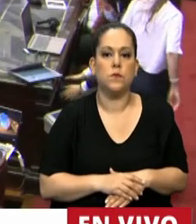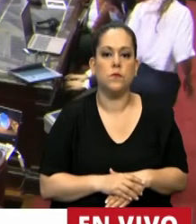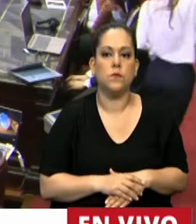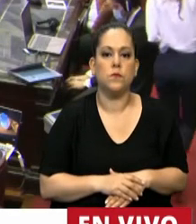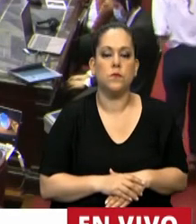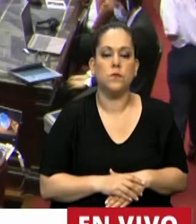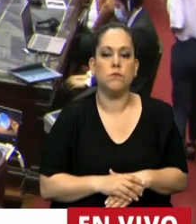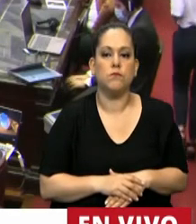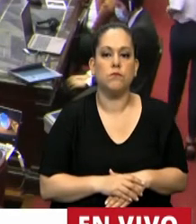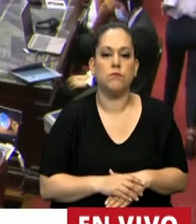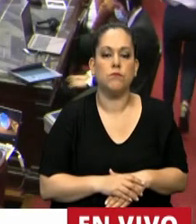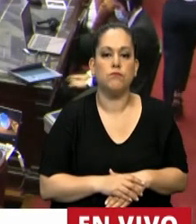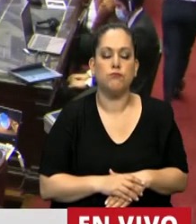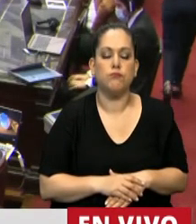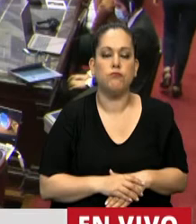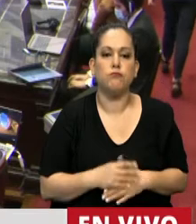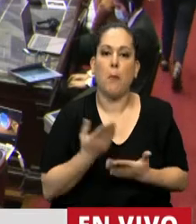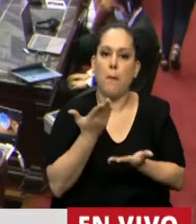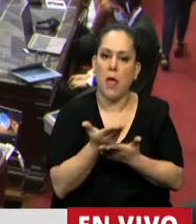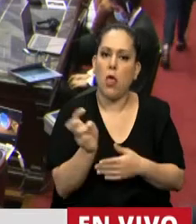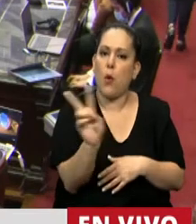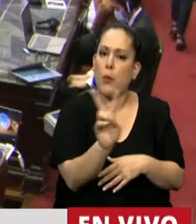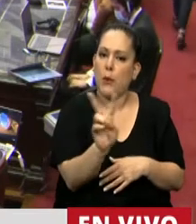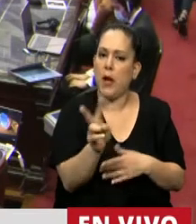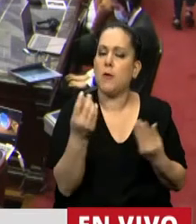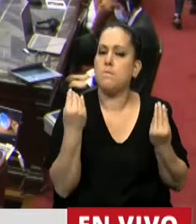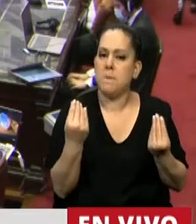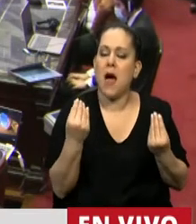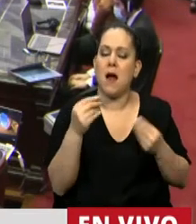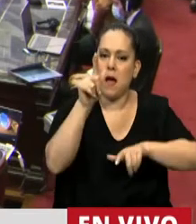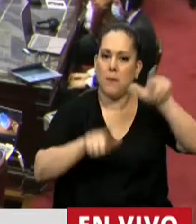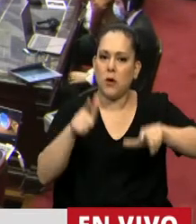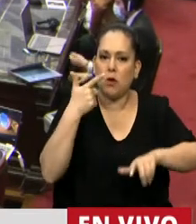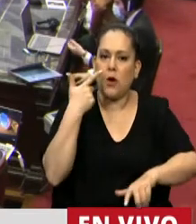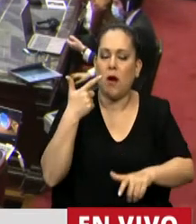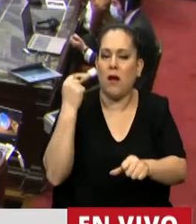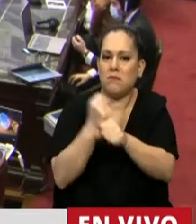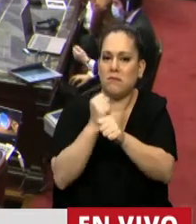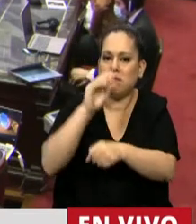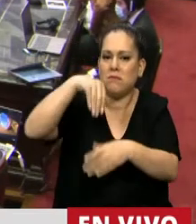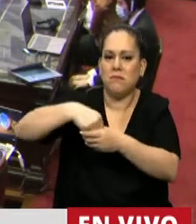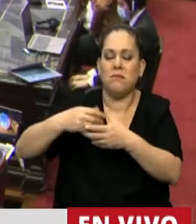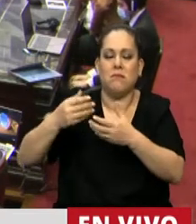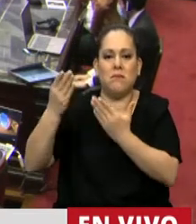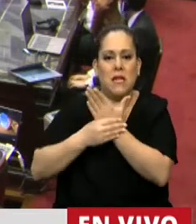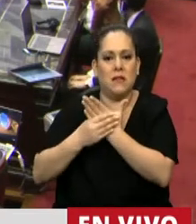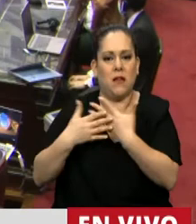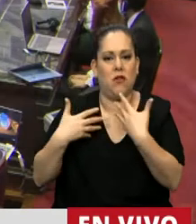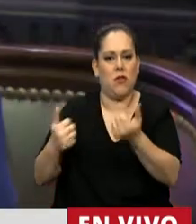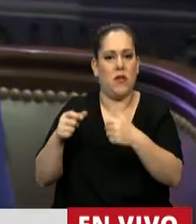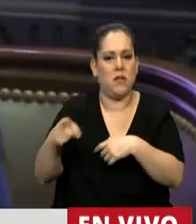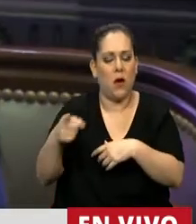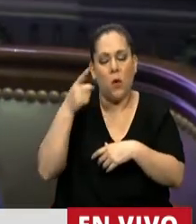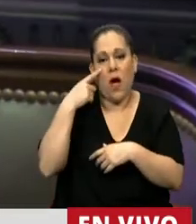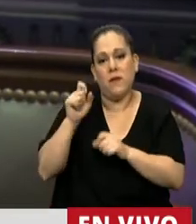Este pedido es para los funcionarios del Ministerio de Salud de la Nación para ver si pueden, a través de sus